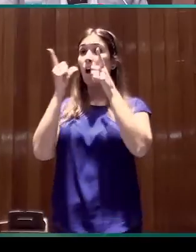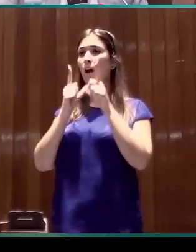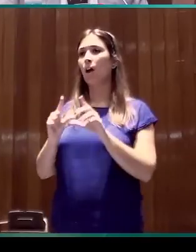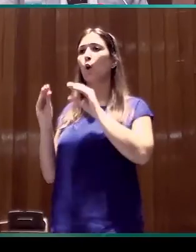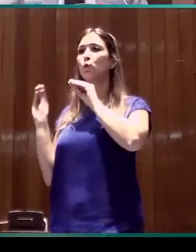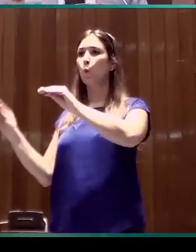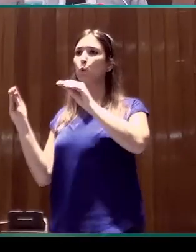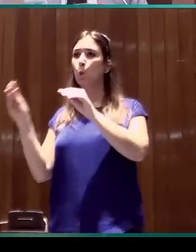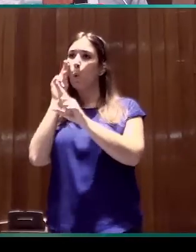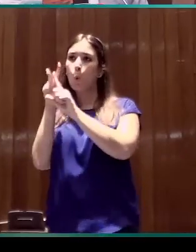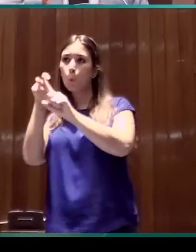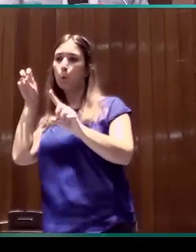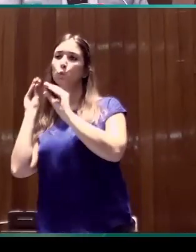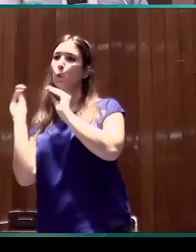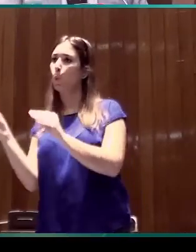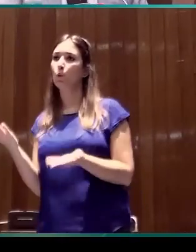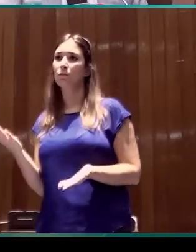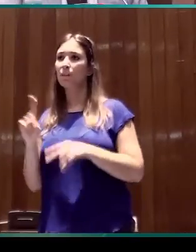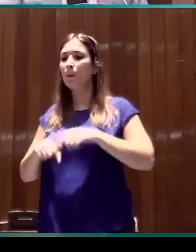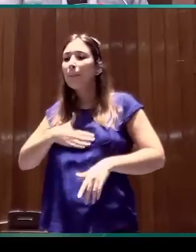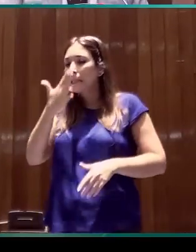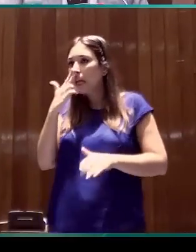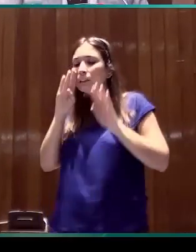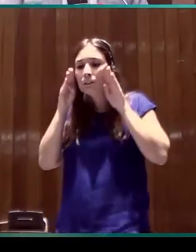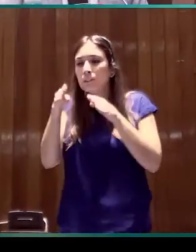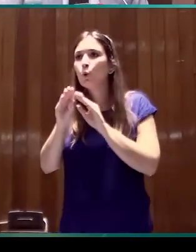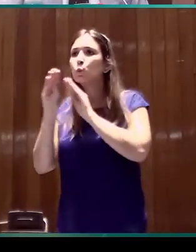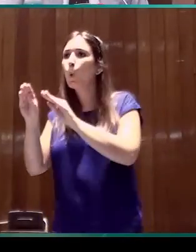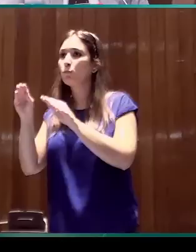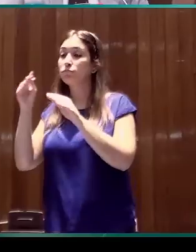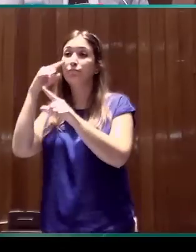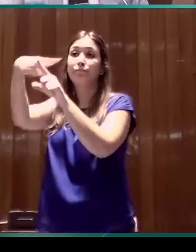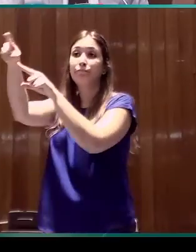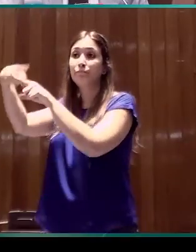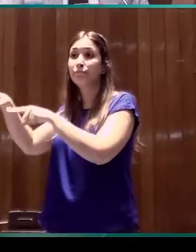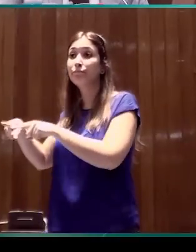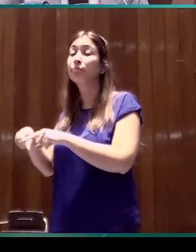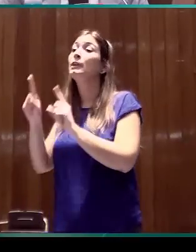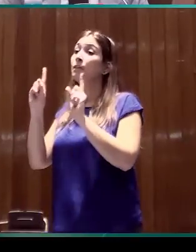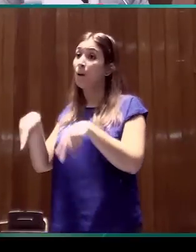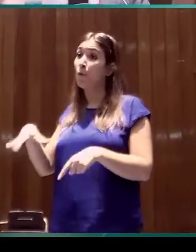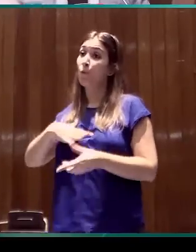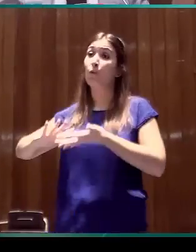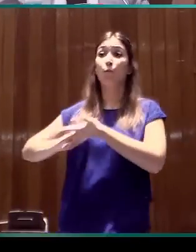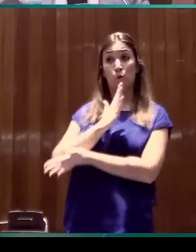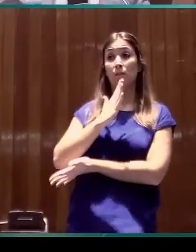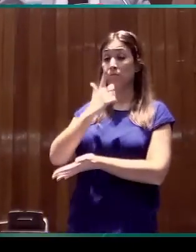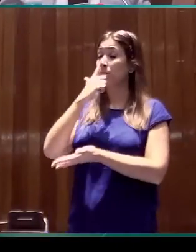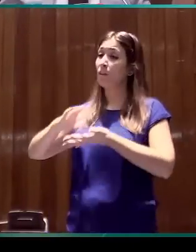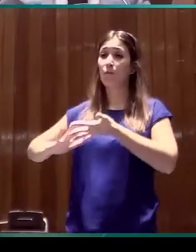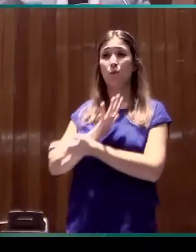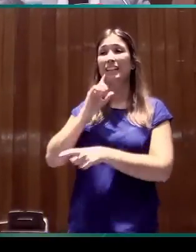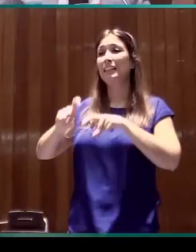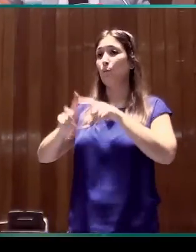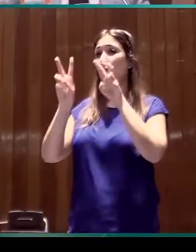analítica determinada, va a buscar determinadas cosas en la lengua de signos y eso también puede condicionar y condiciona de hecho el